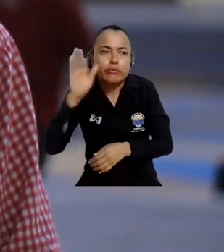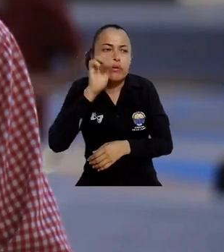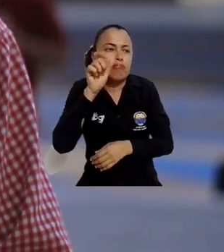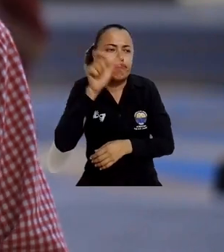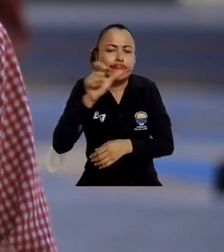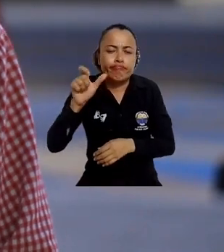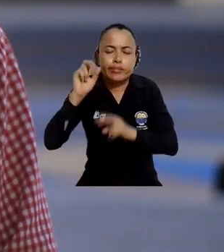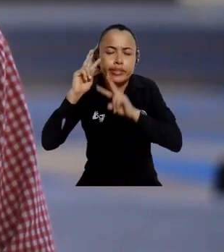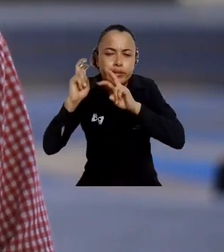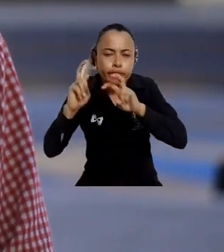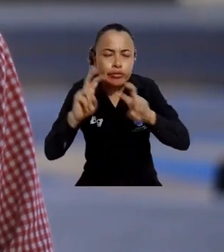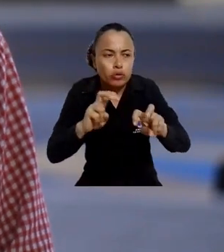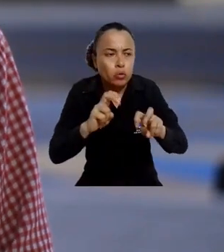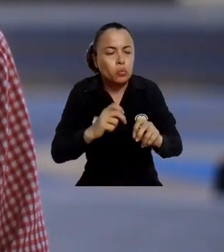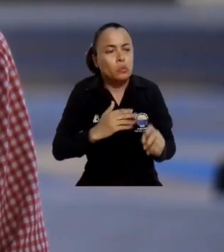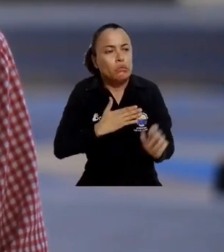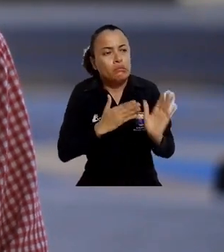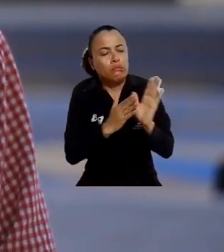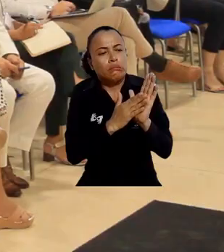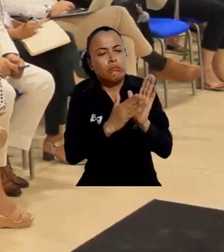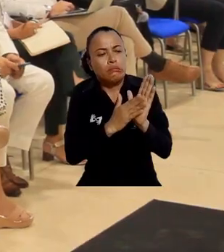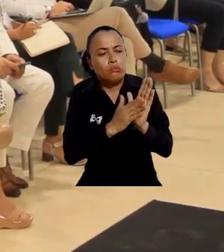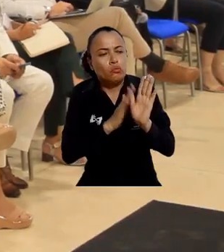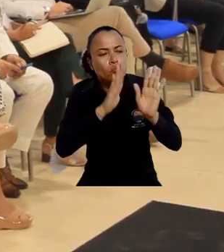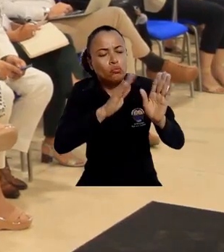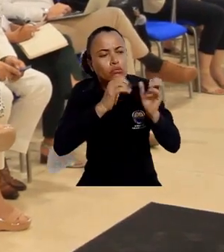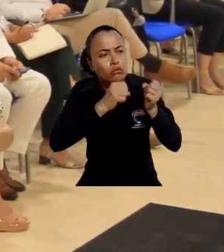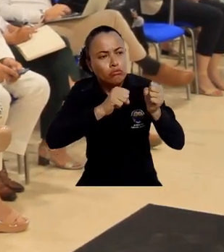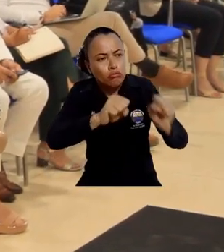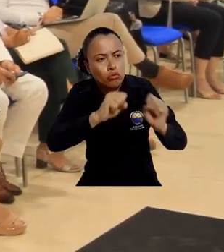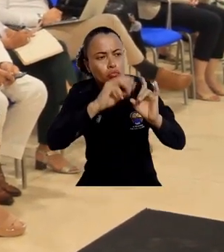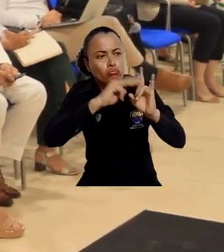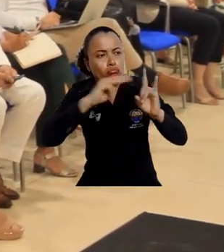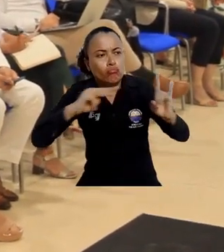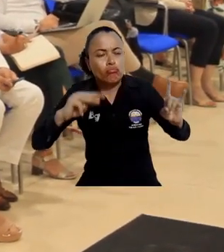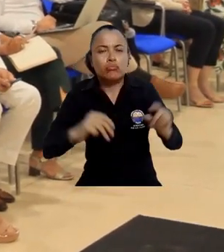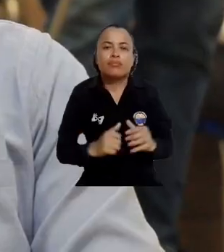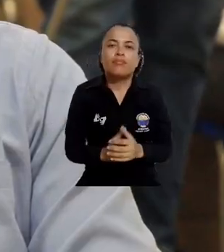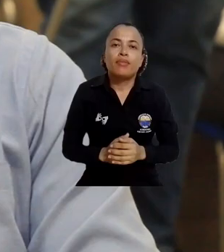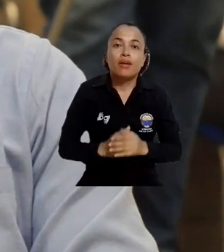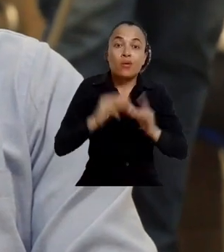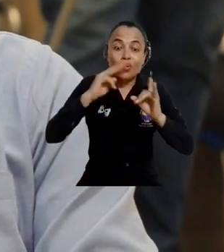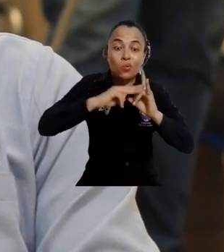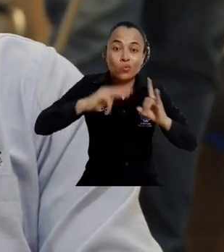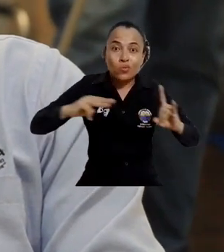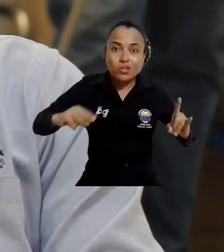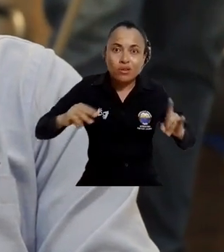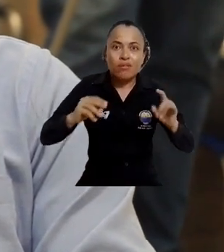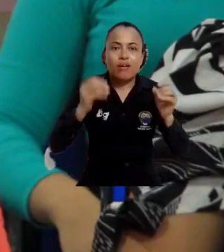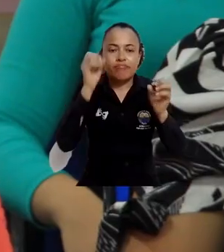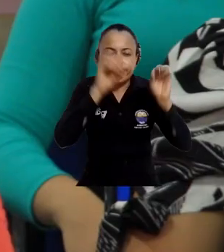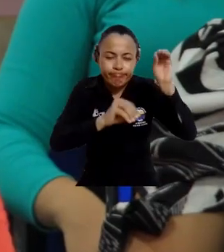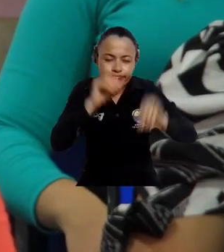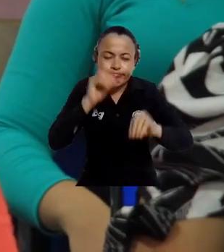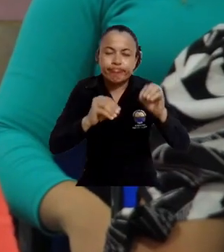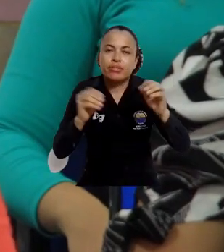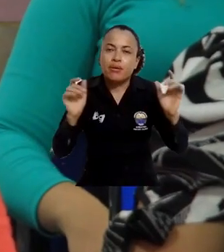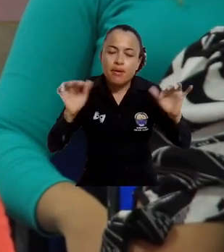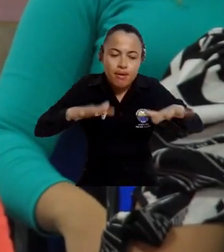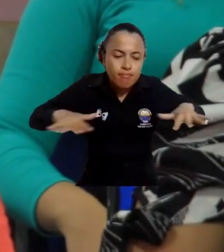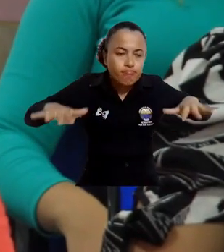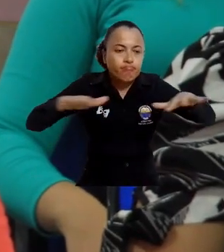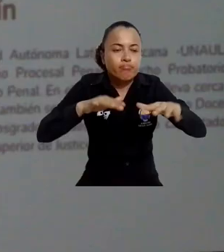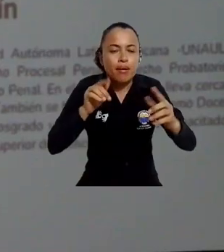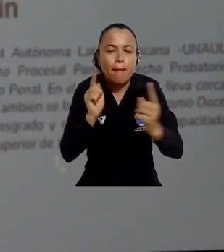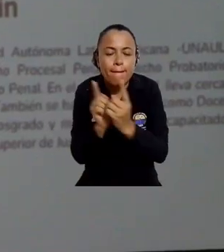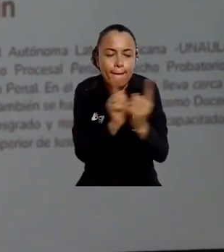felicitar este esfuerzo desde la Universidad del Magdalena. Desde la Universidad del Magdalena se crean escenarios de convergencia entre los principales actores